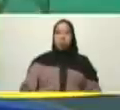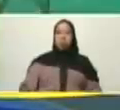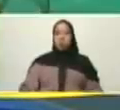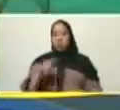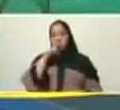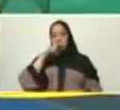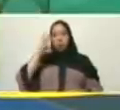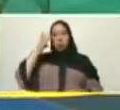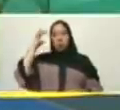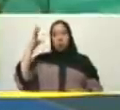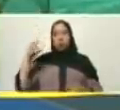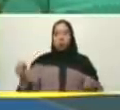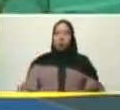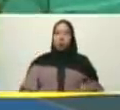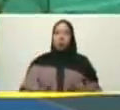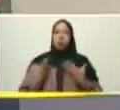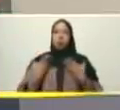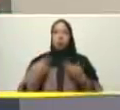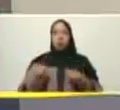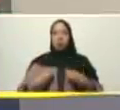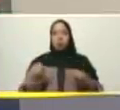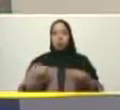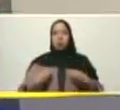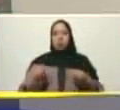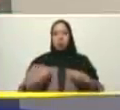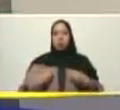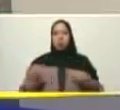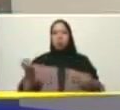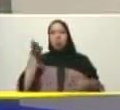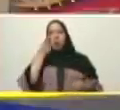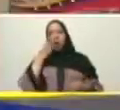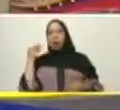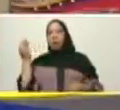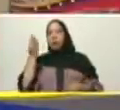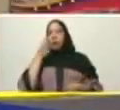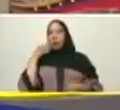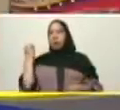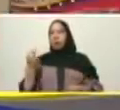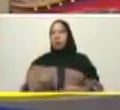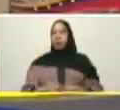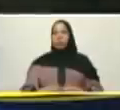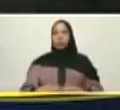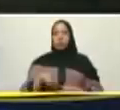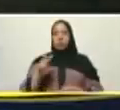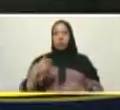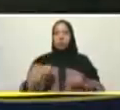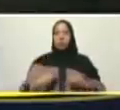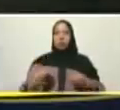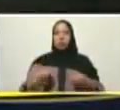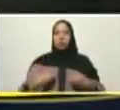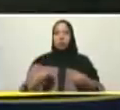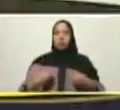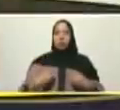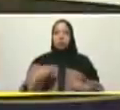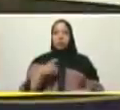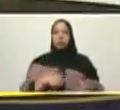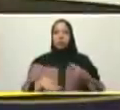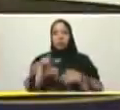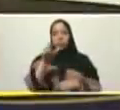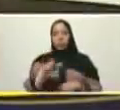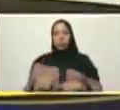este sueño tan esperado y por vivir esta experiencia que hoy estamos experimentando como una familia